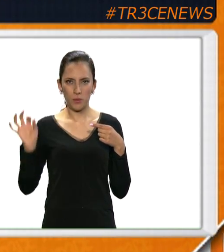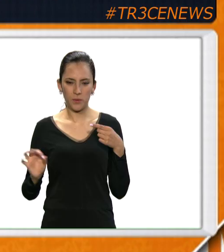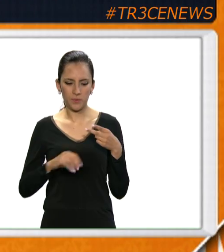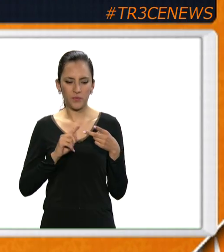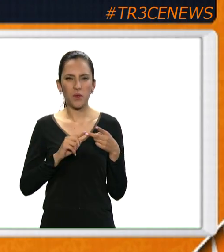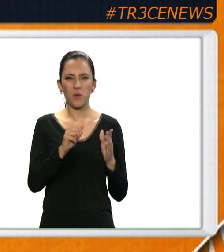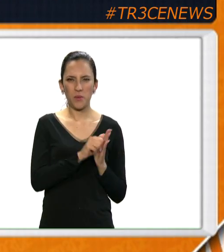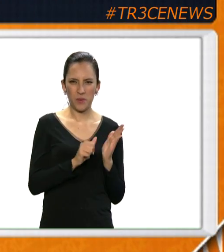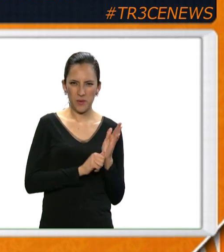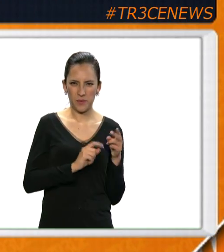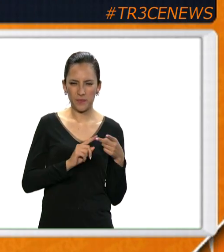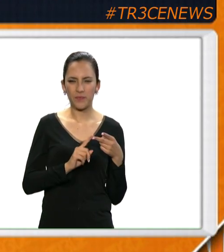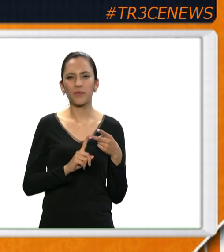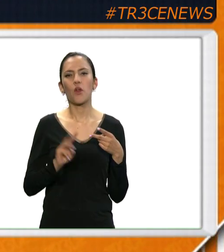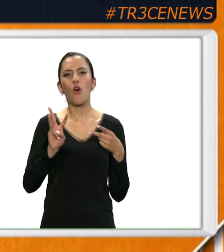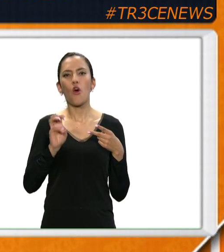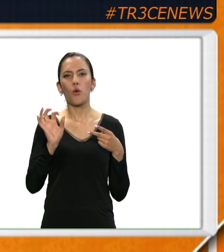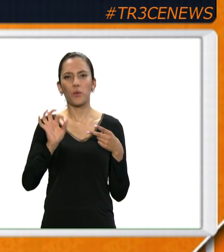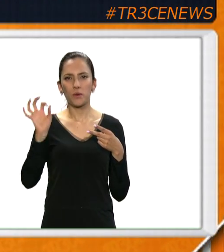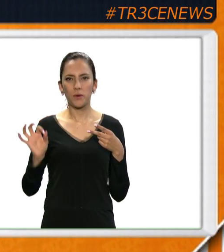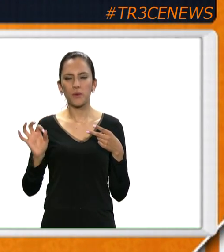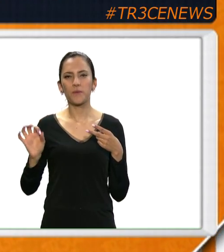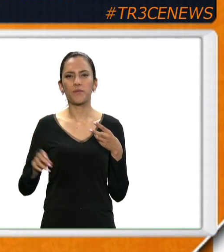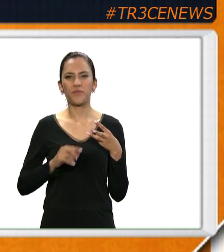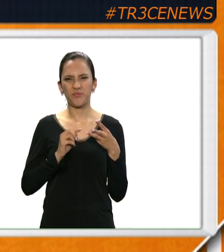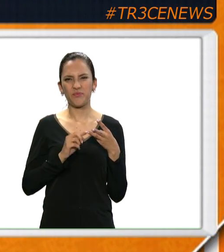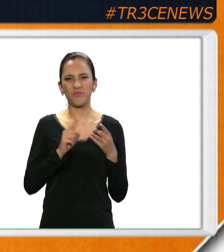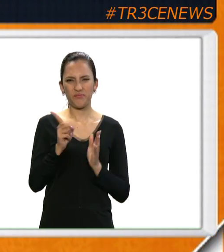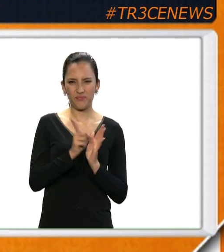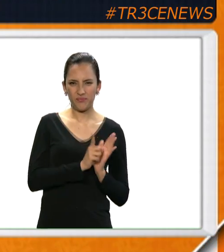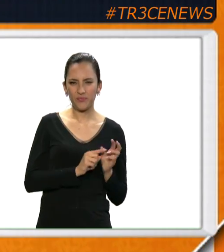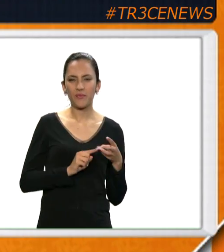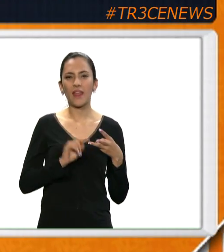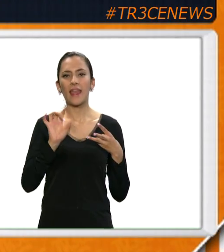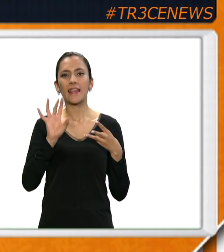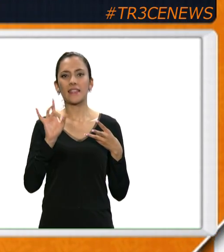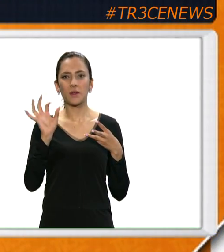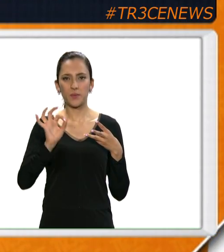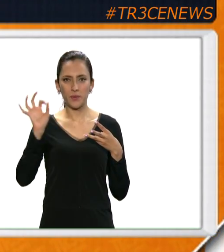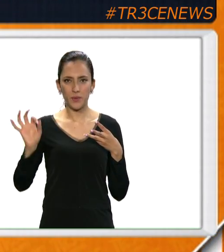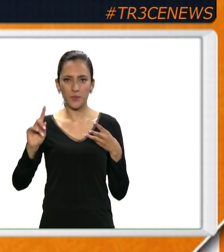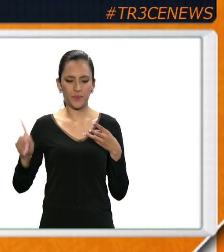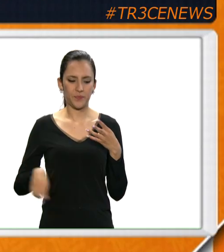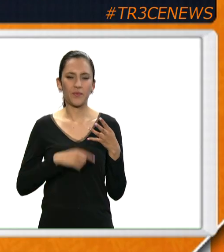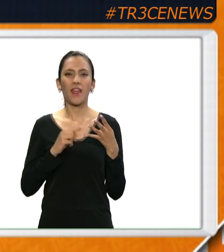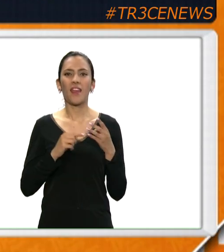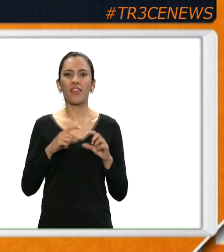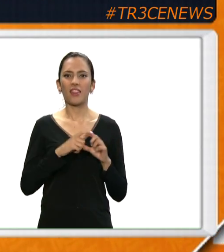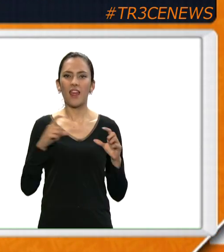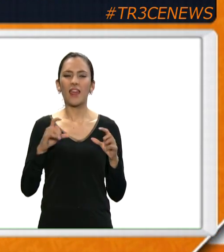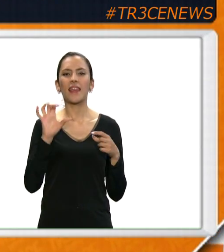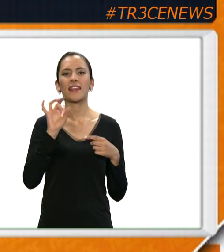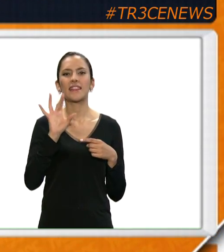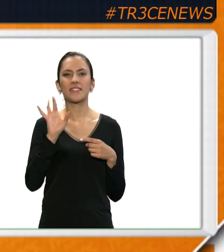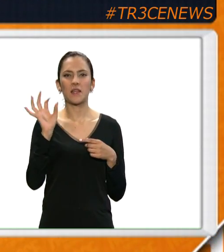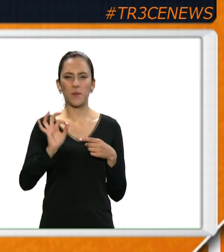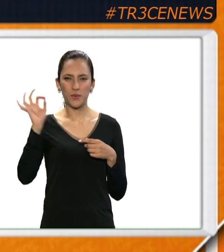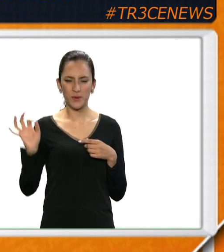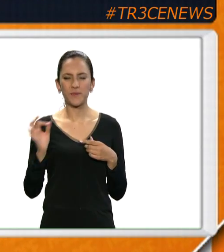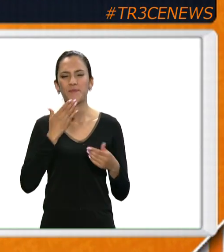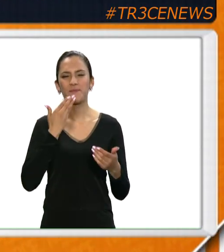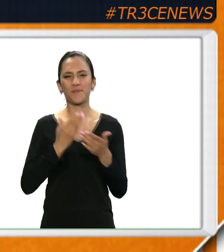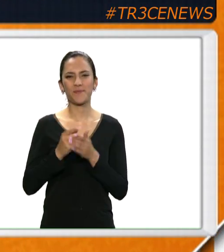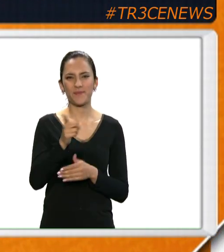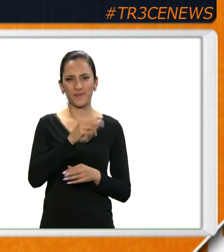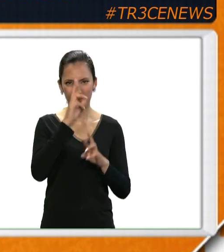aplicación 8%, cable operador 15% y DirecTV 15%. A